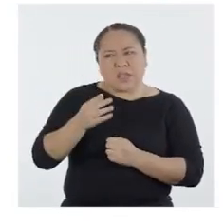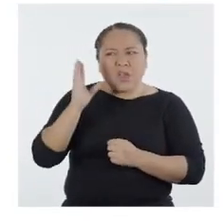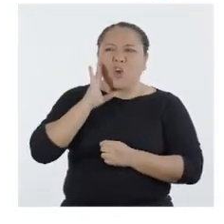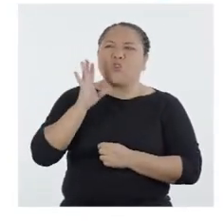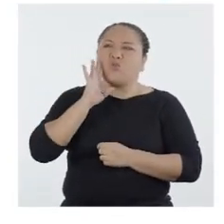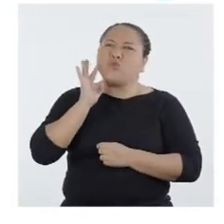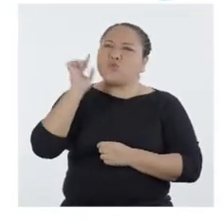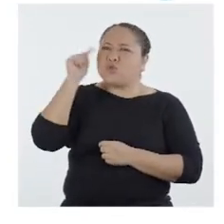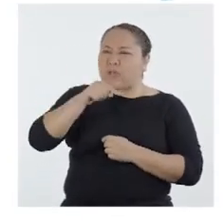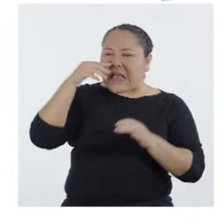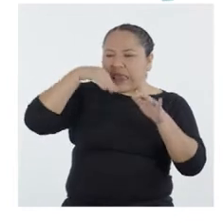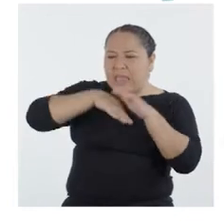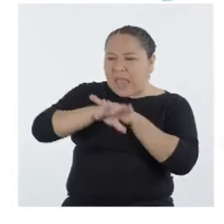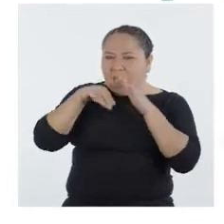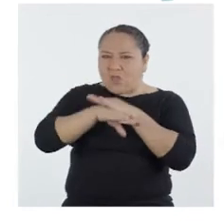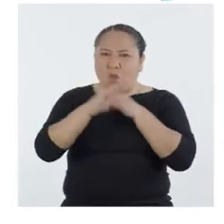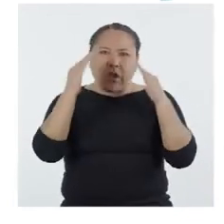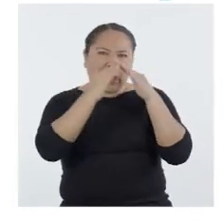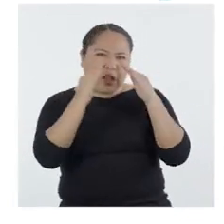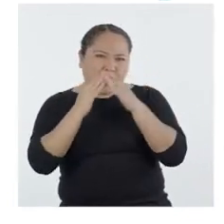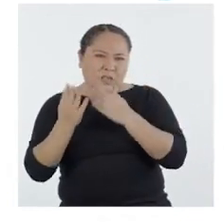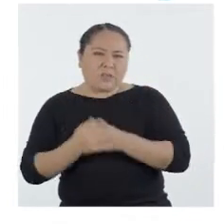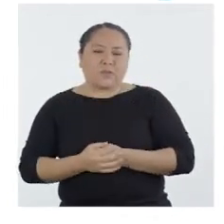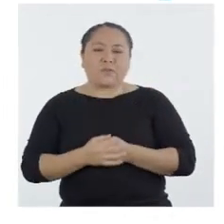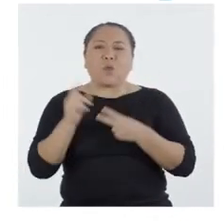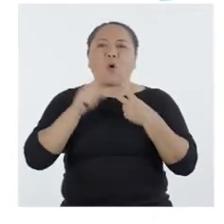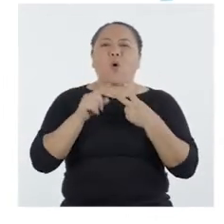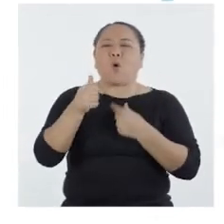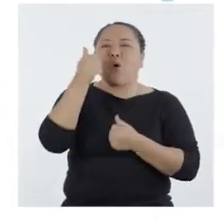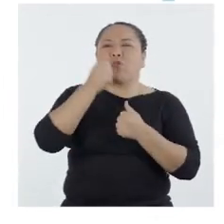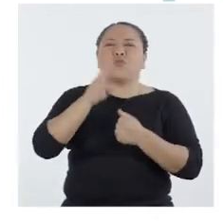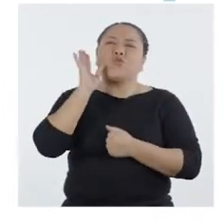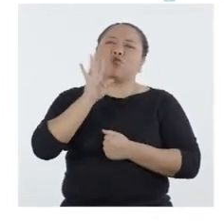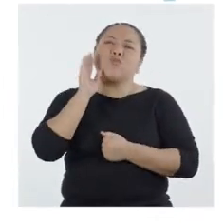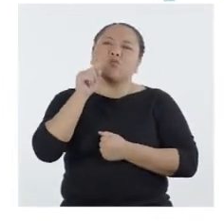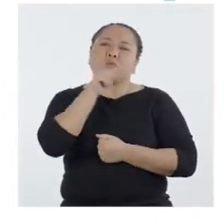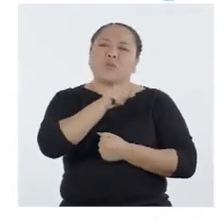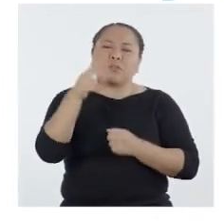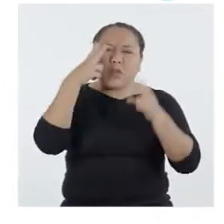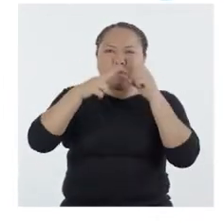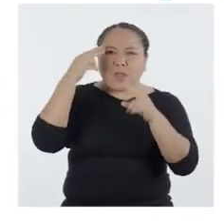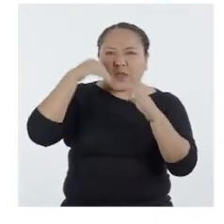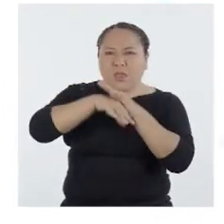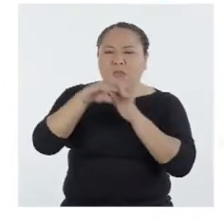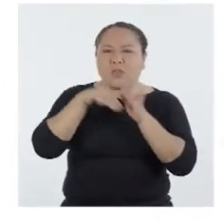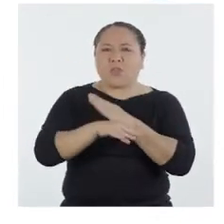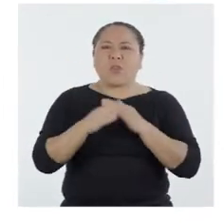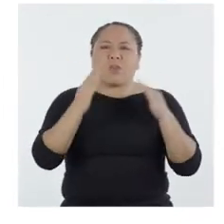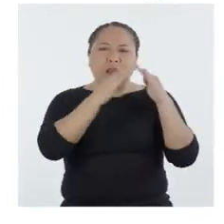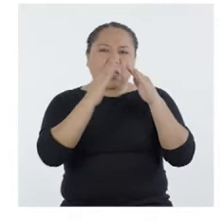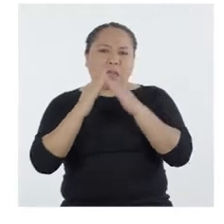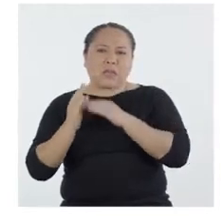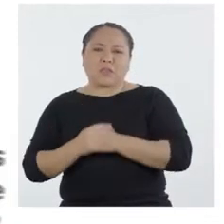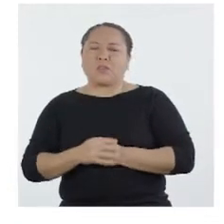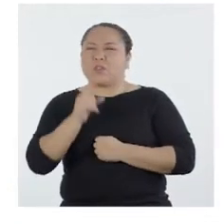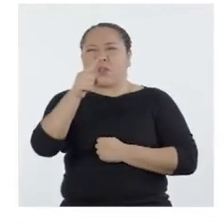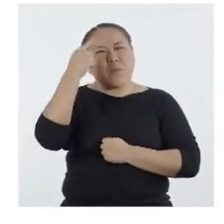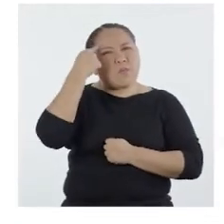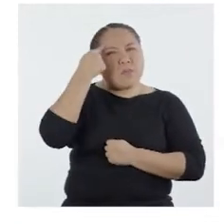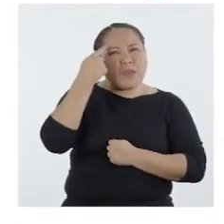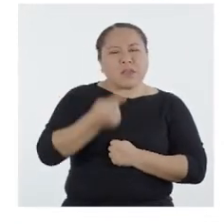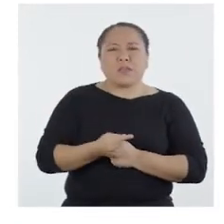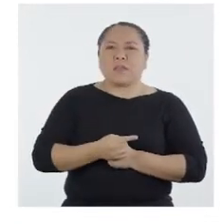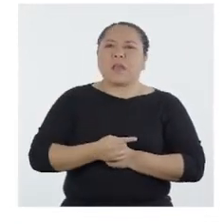puedan contaminar el interior de las viviendas? ¿Cuáles son los contaminantes que se encuentran en el interior de las viviendas? ¿Qué